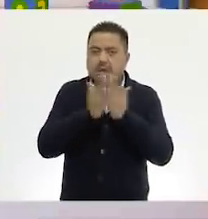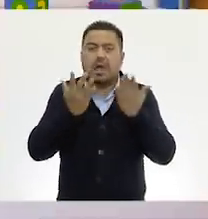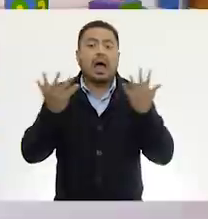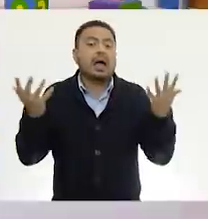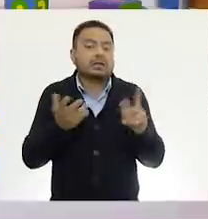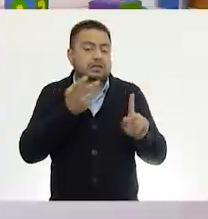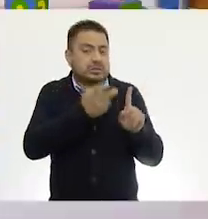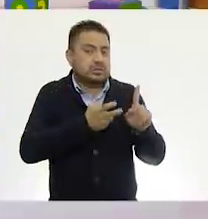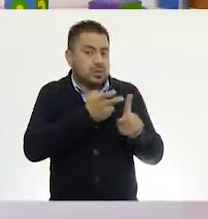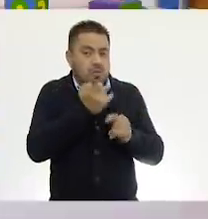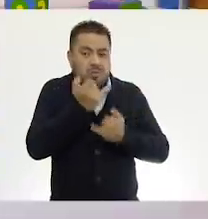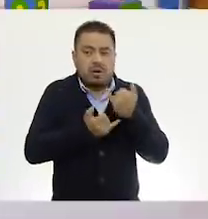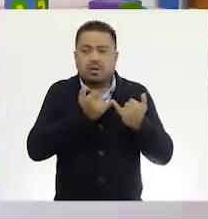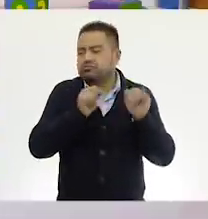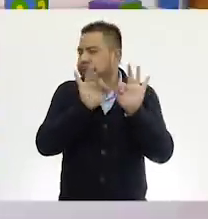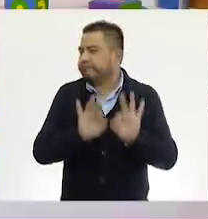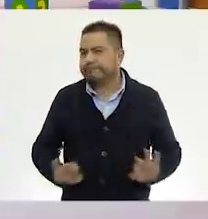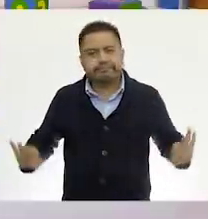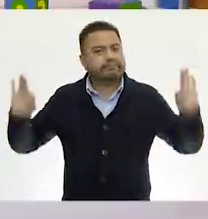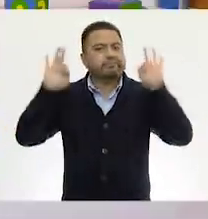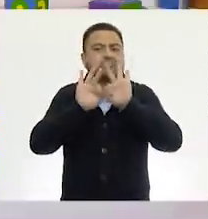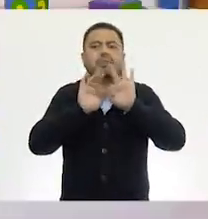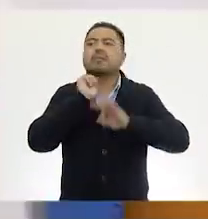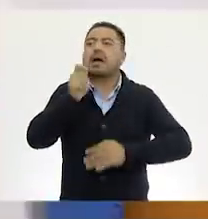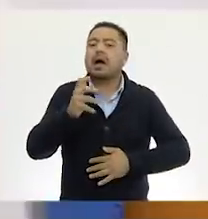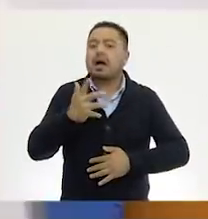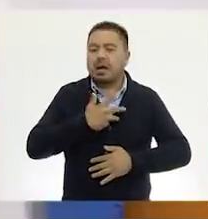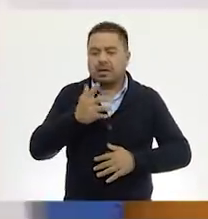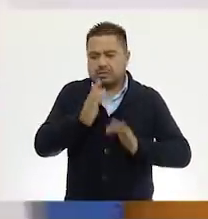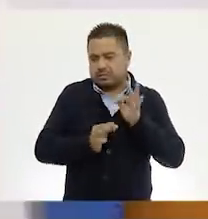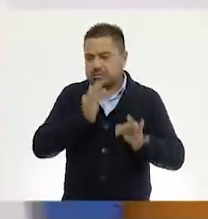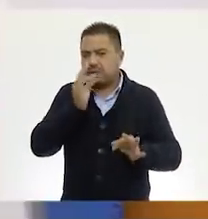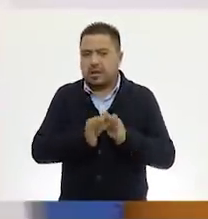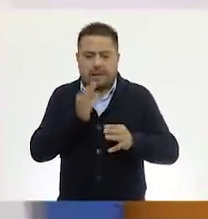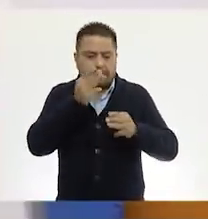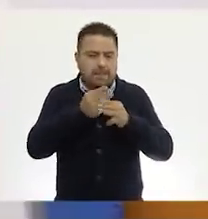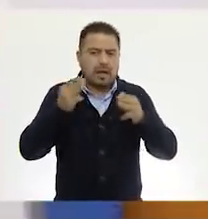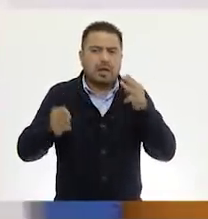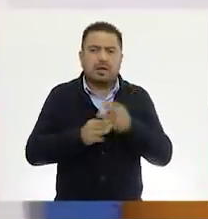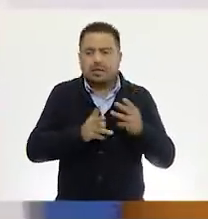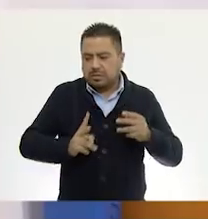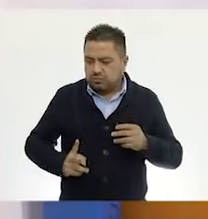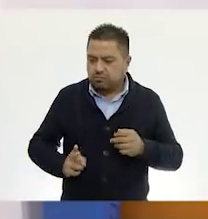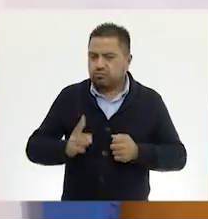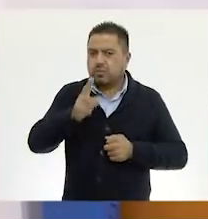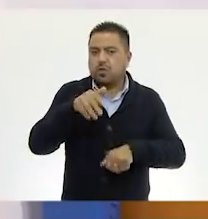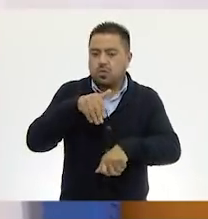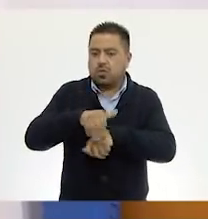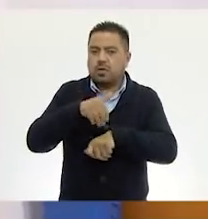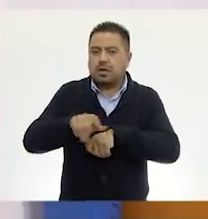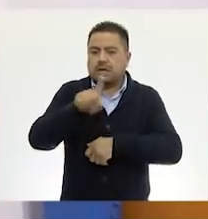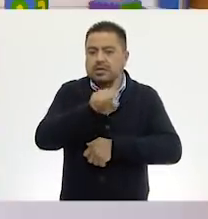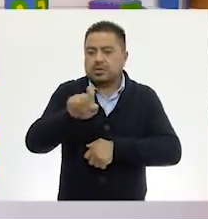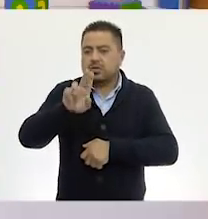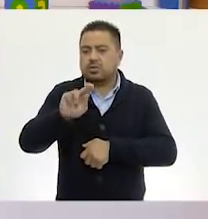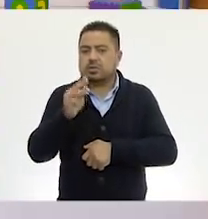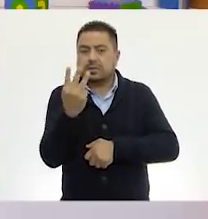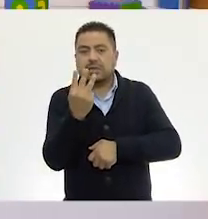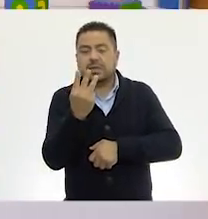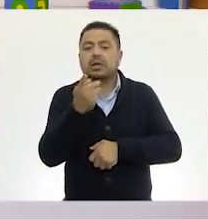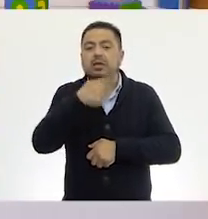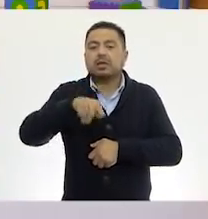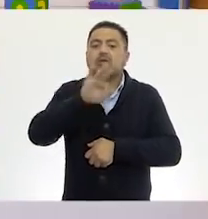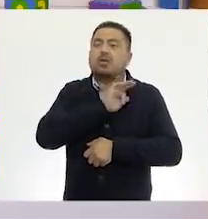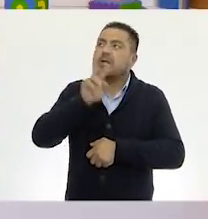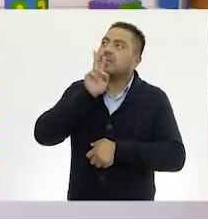este juego es importante tener listos los materiales recortables de la página ciento ochenta y tres, que